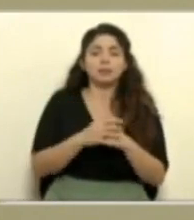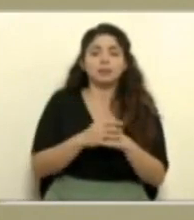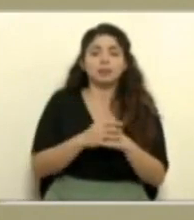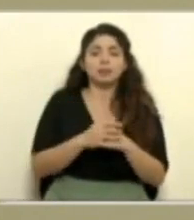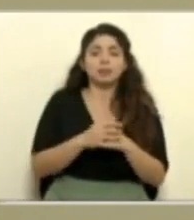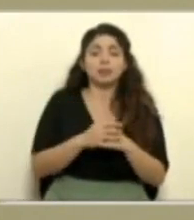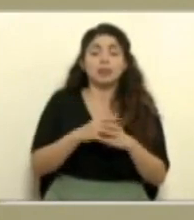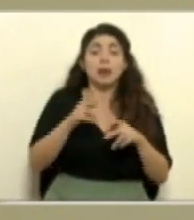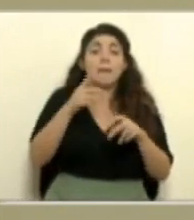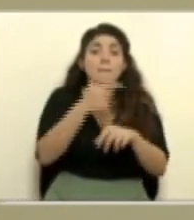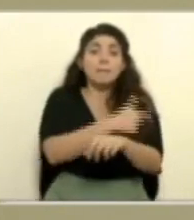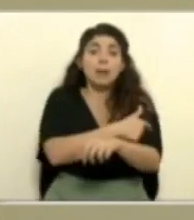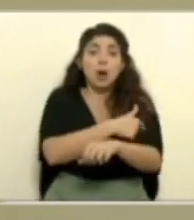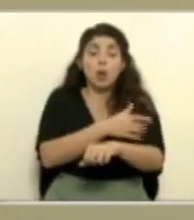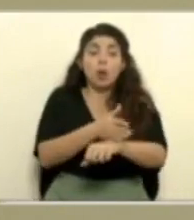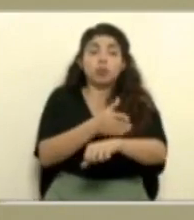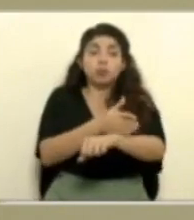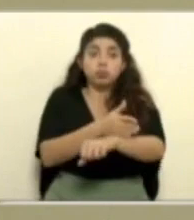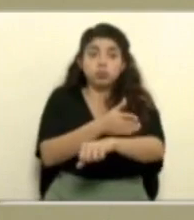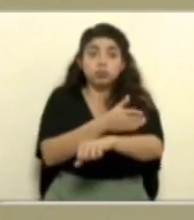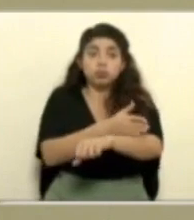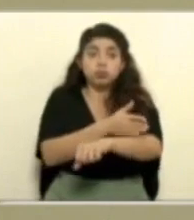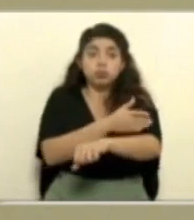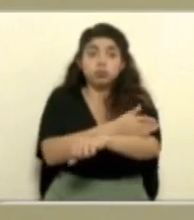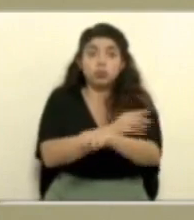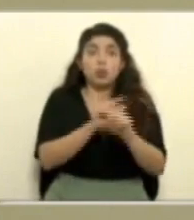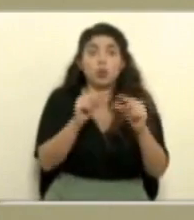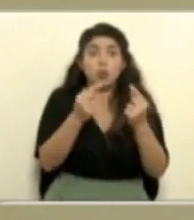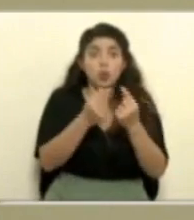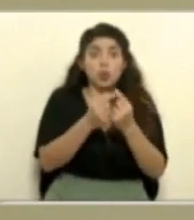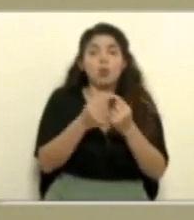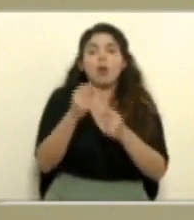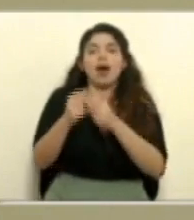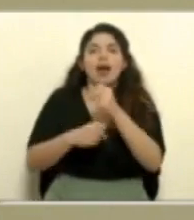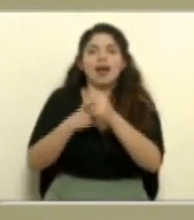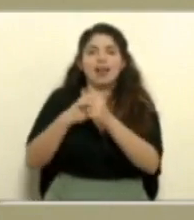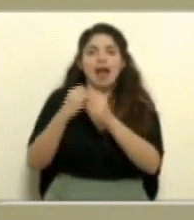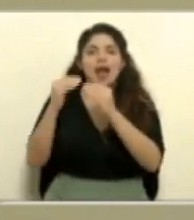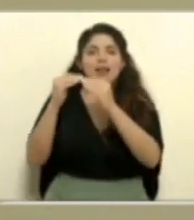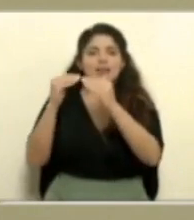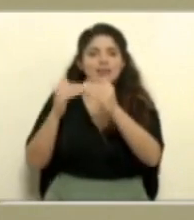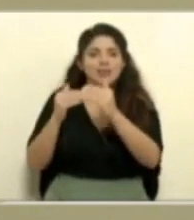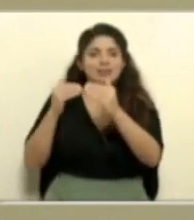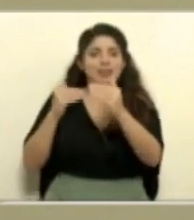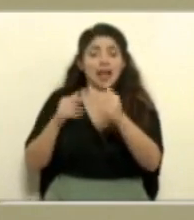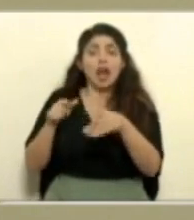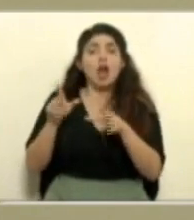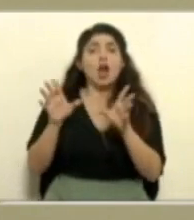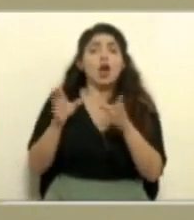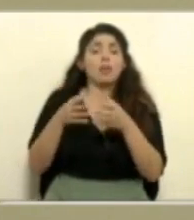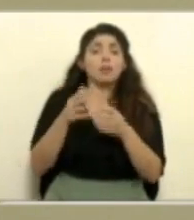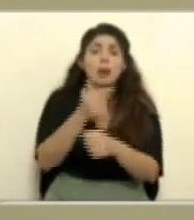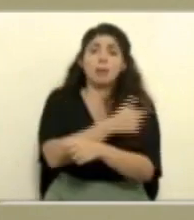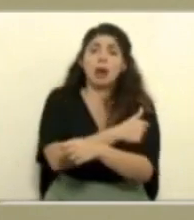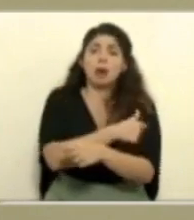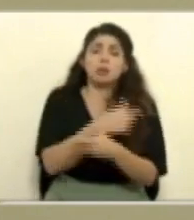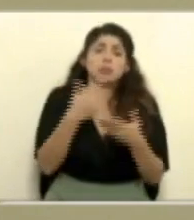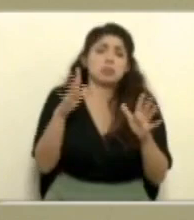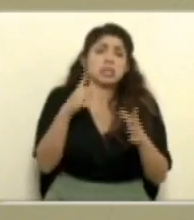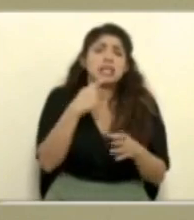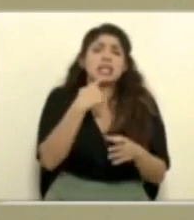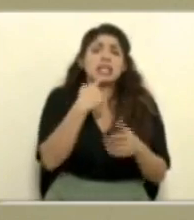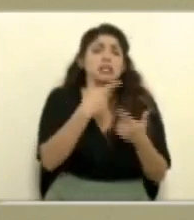del mismo avance de la vacunación con los otros grupos y ya incluso la misma comisión de vacunas ha dejado a la potestad